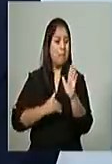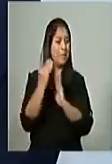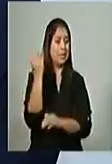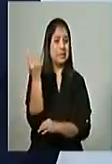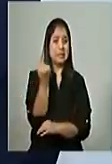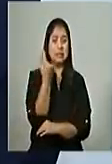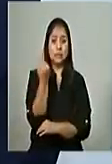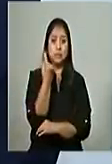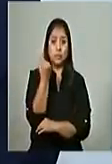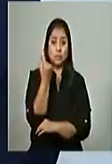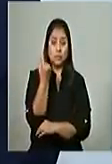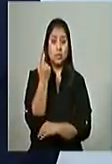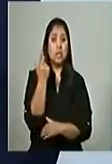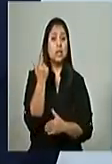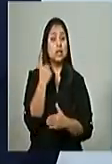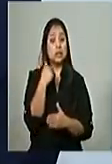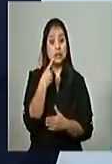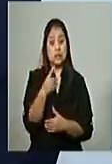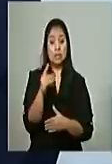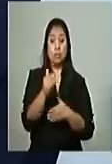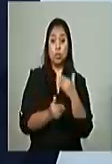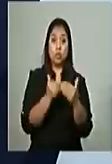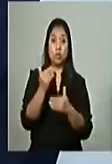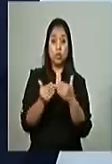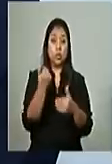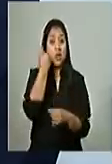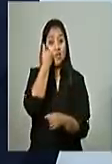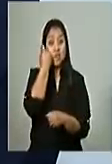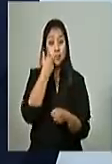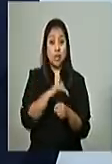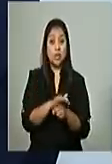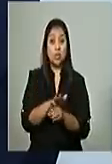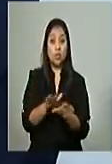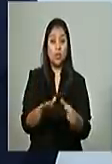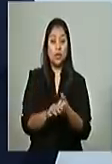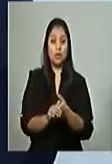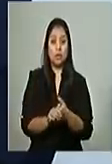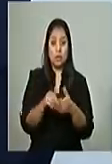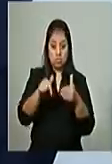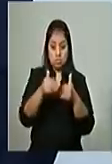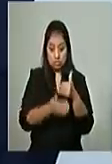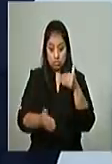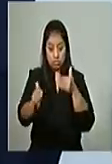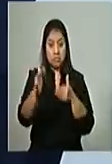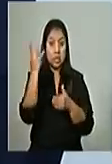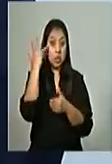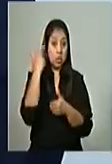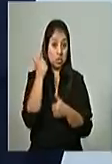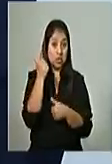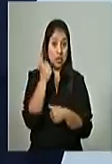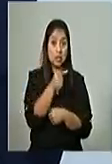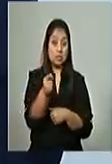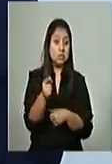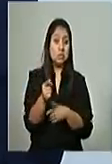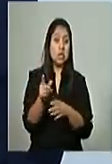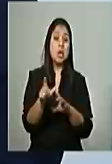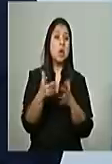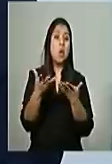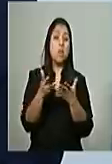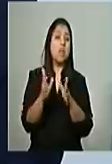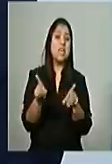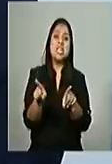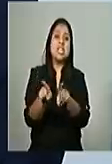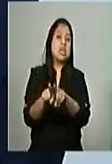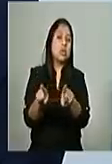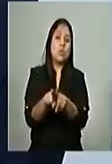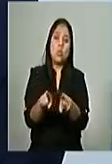de todo este proceso. Para los próximos días. Las disposiciones presidenciales se mantienen